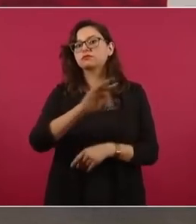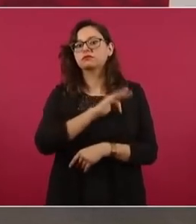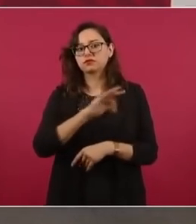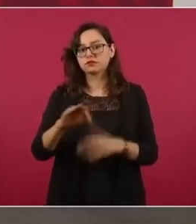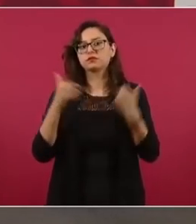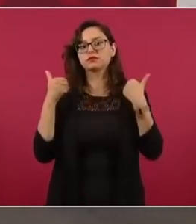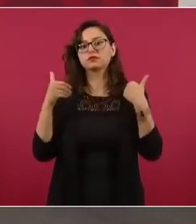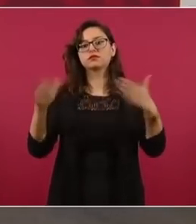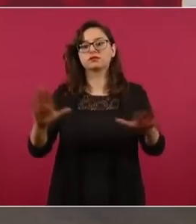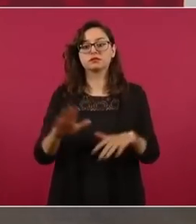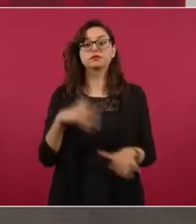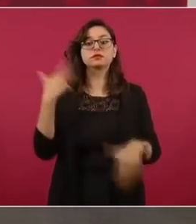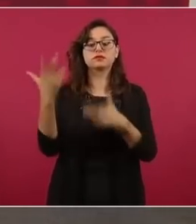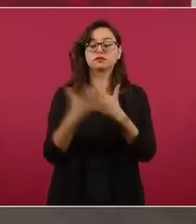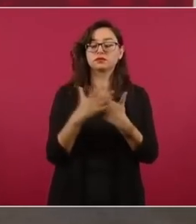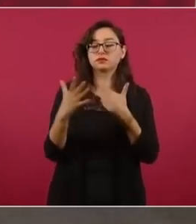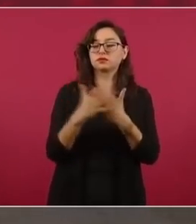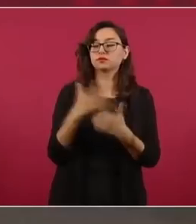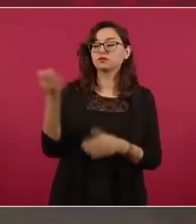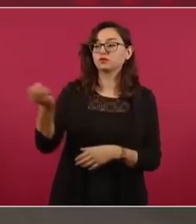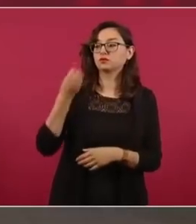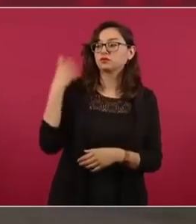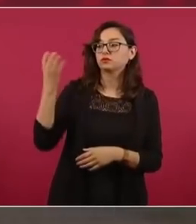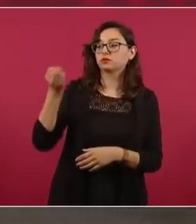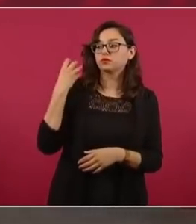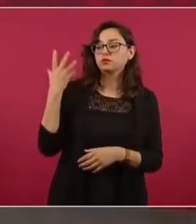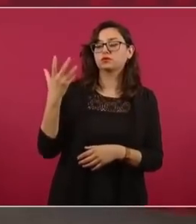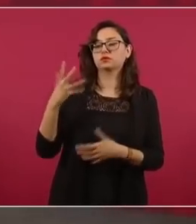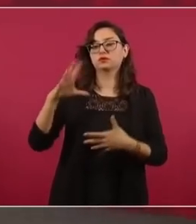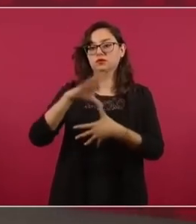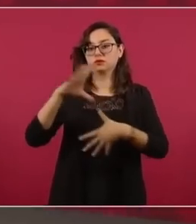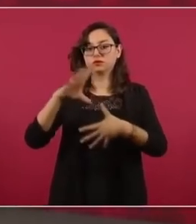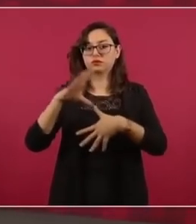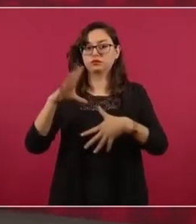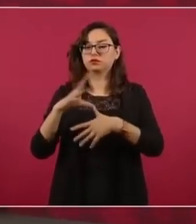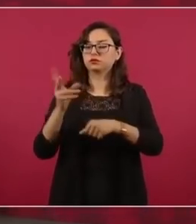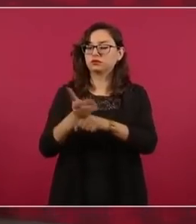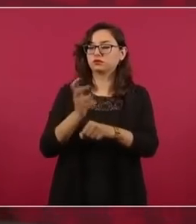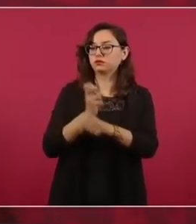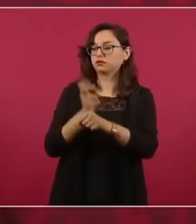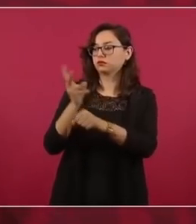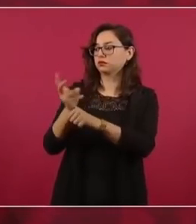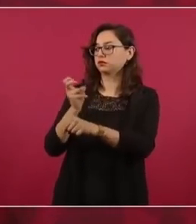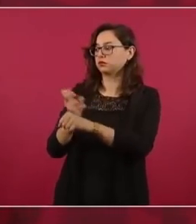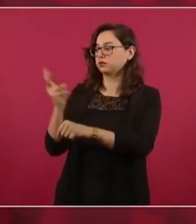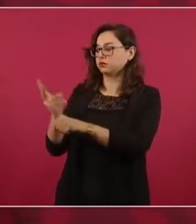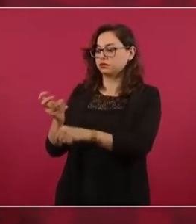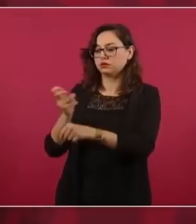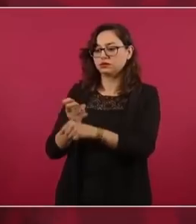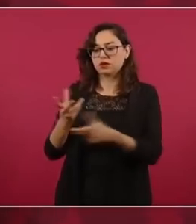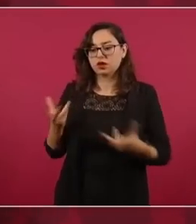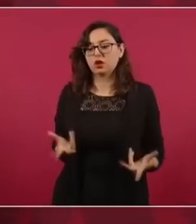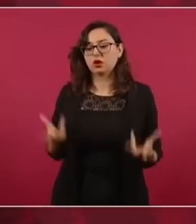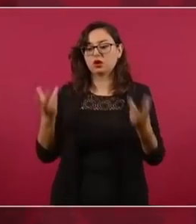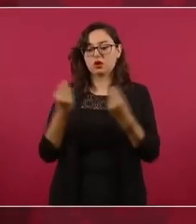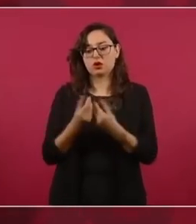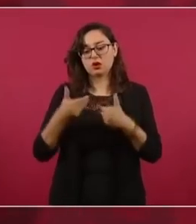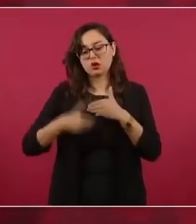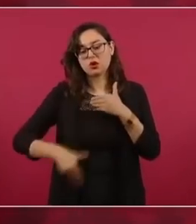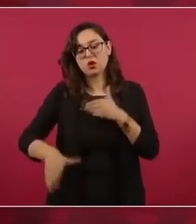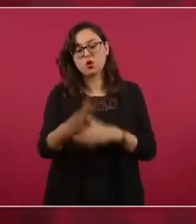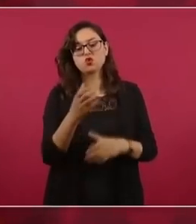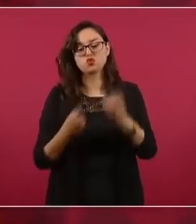a iniciar una política nueva. Y le tengo confianza al presidente